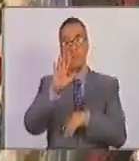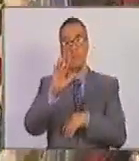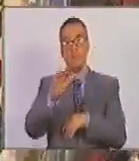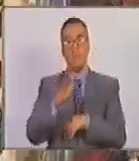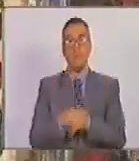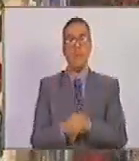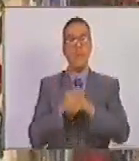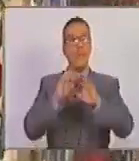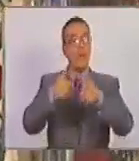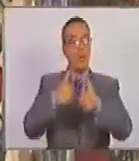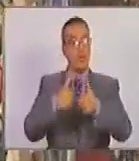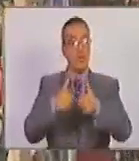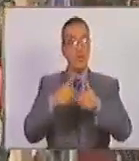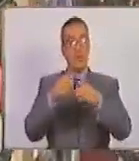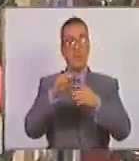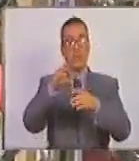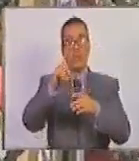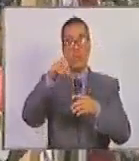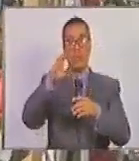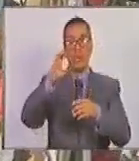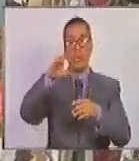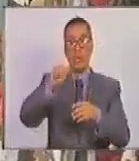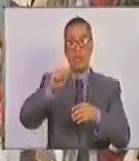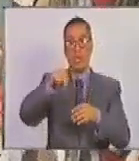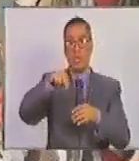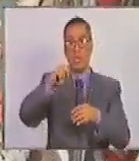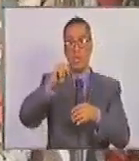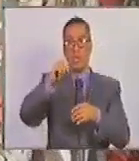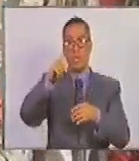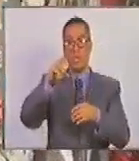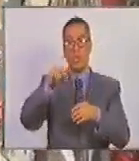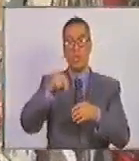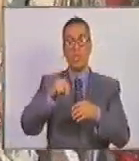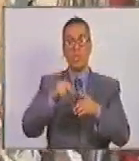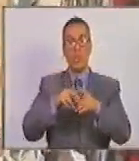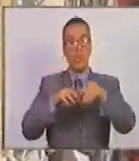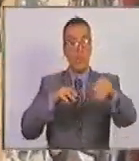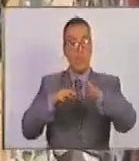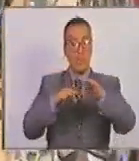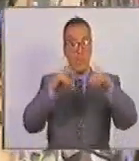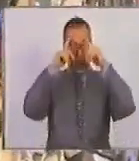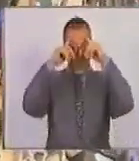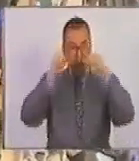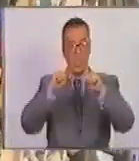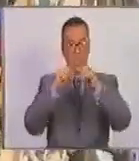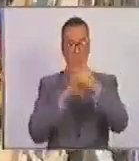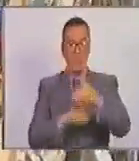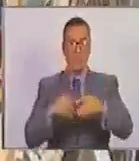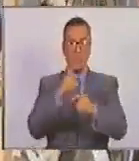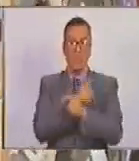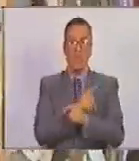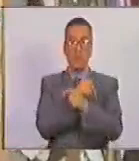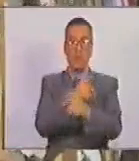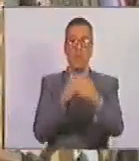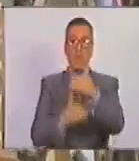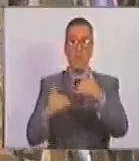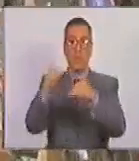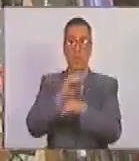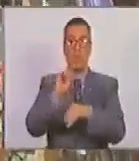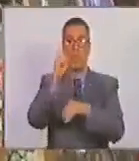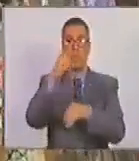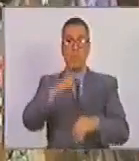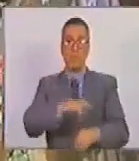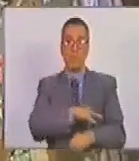comienzan los decanatos tanto de extensiones profesionales como de posgrados para ser una de las